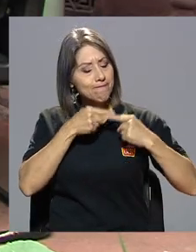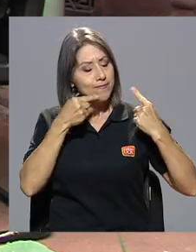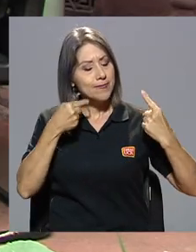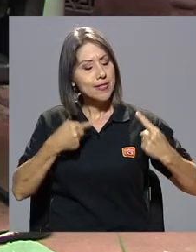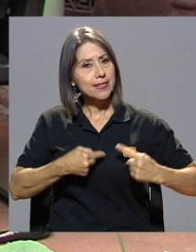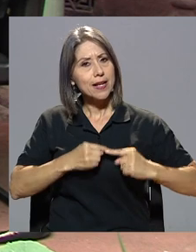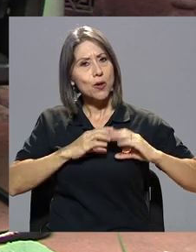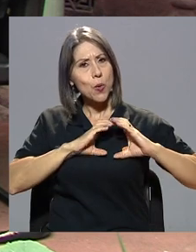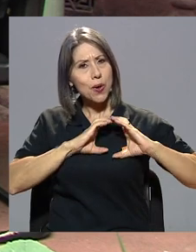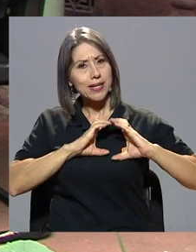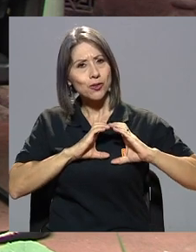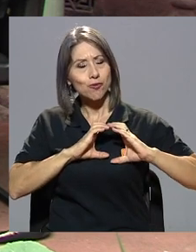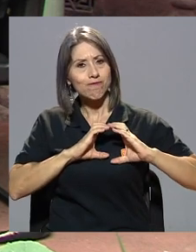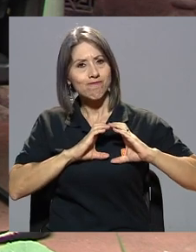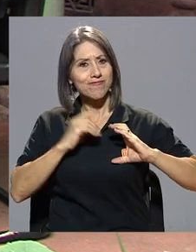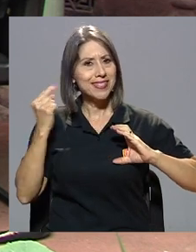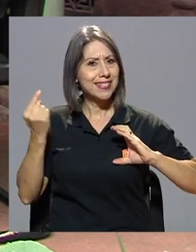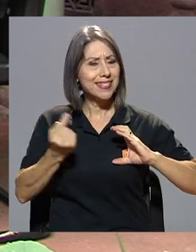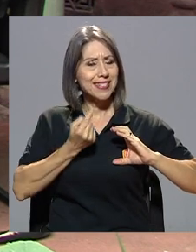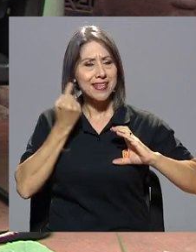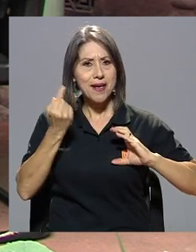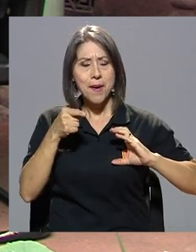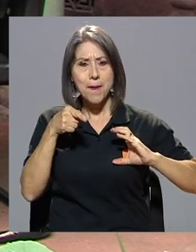corazón siempre, esta parte.